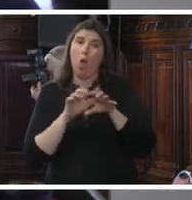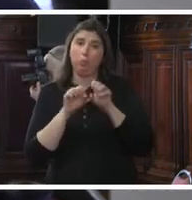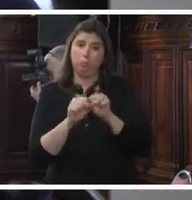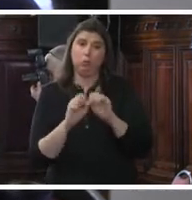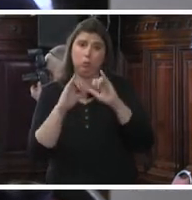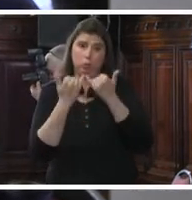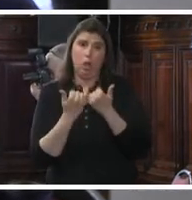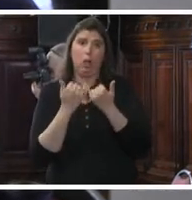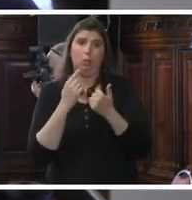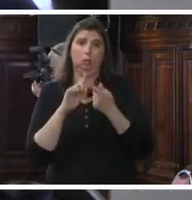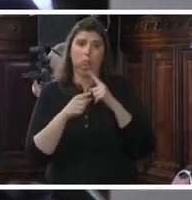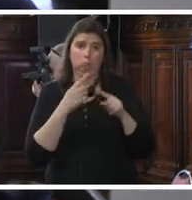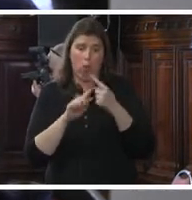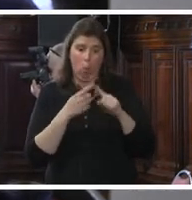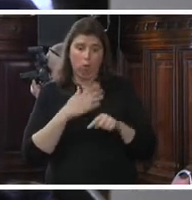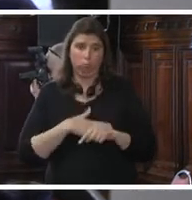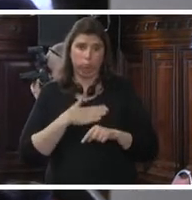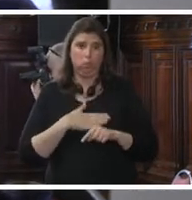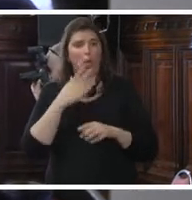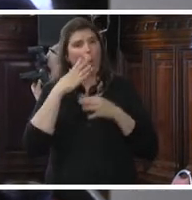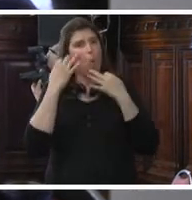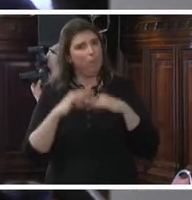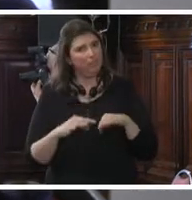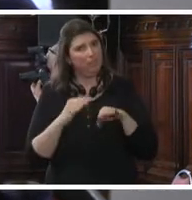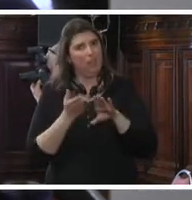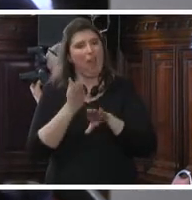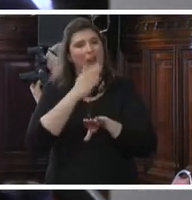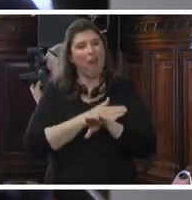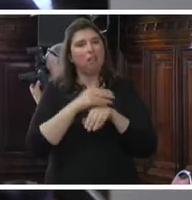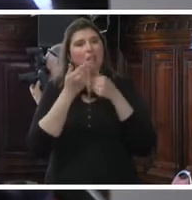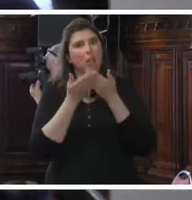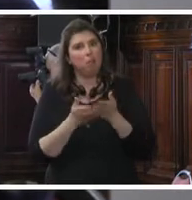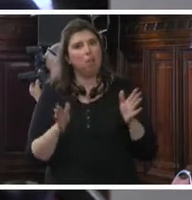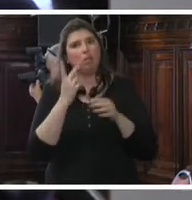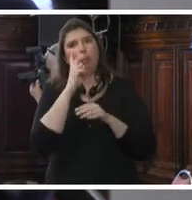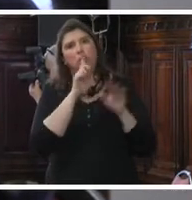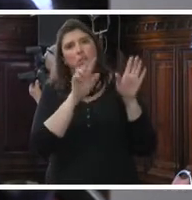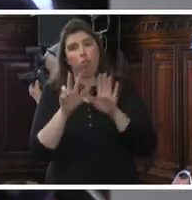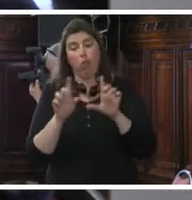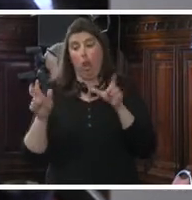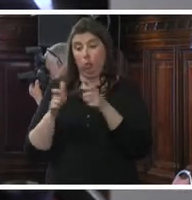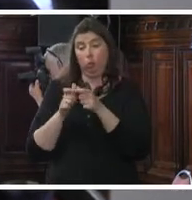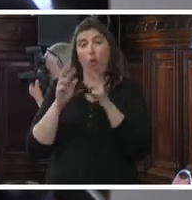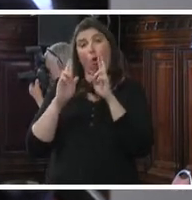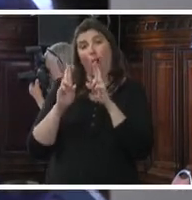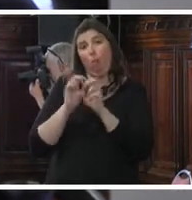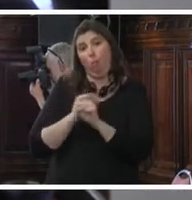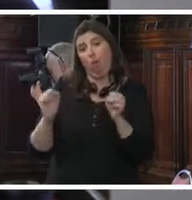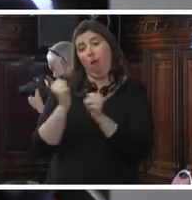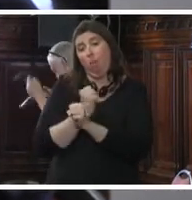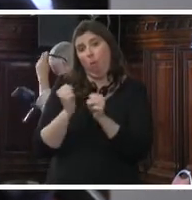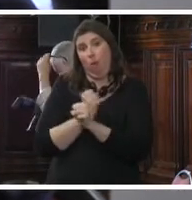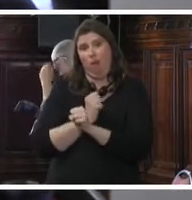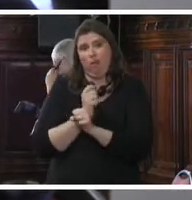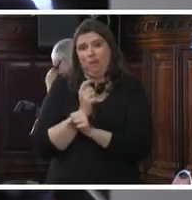y que vamos a tratar de cumplir antes de que venga el año entrante y para que la Comisión ojalá y lo pueda aprobar a la brevedad